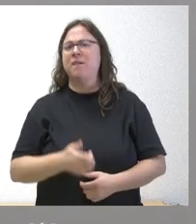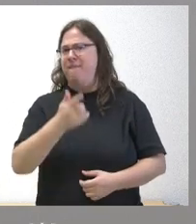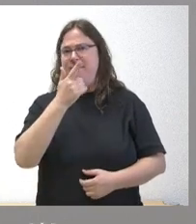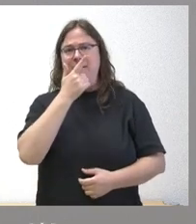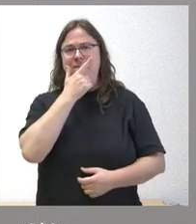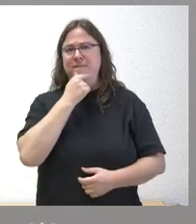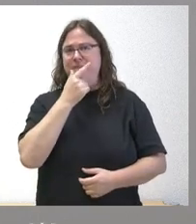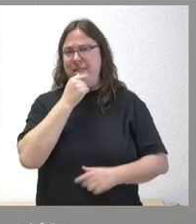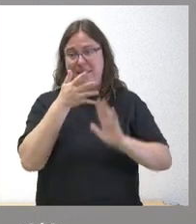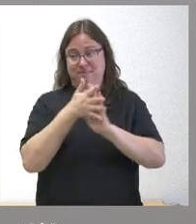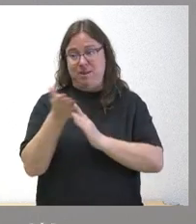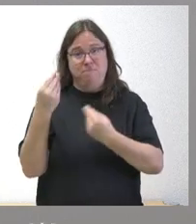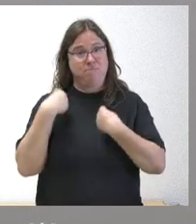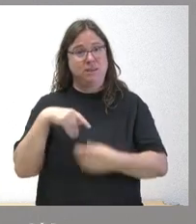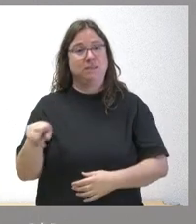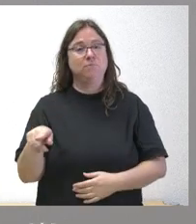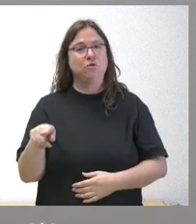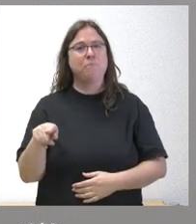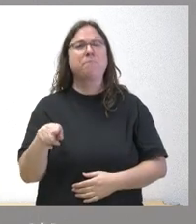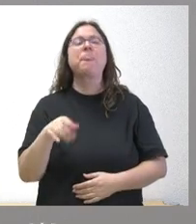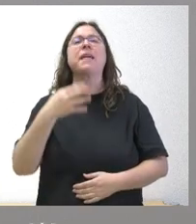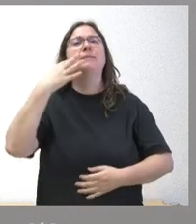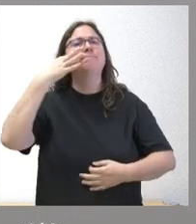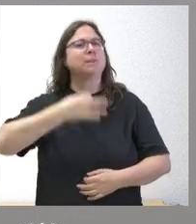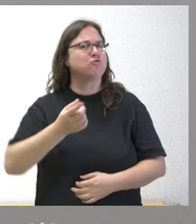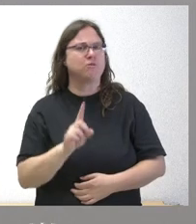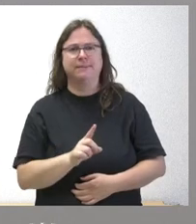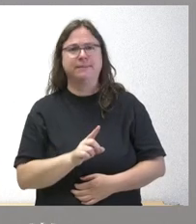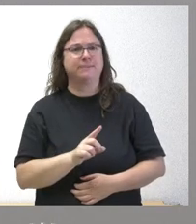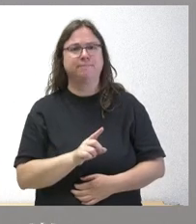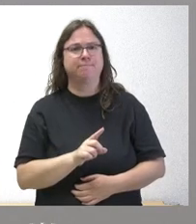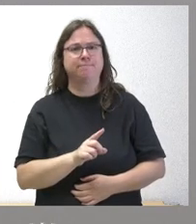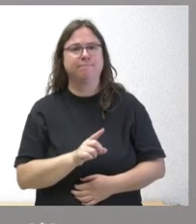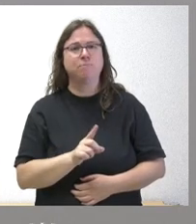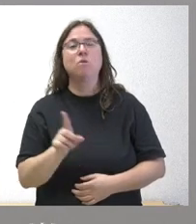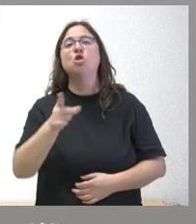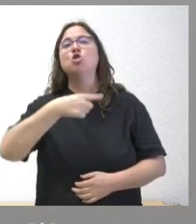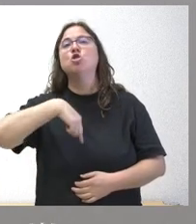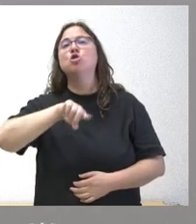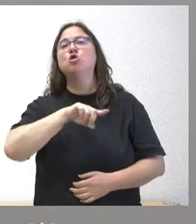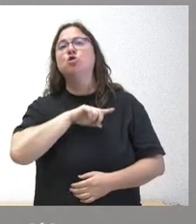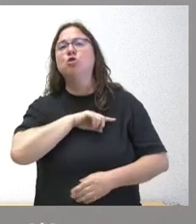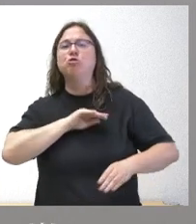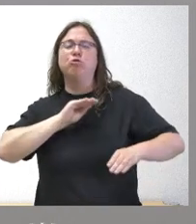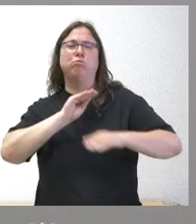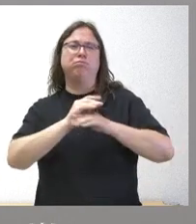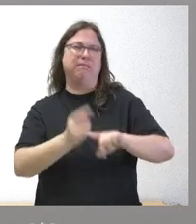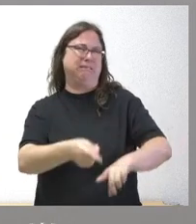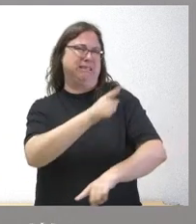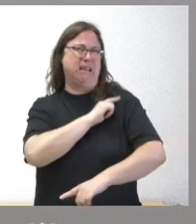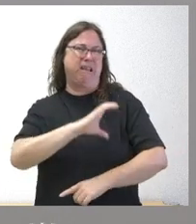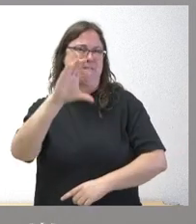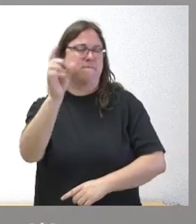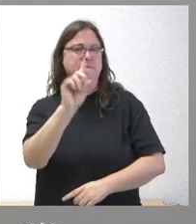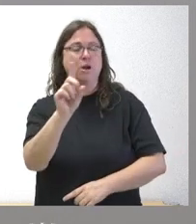explicar que no es cierto que nosotros estemos sobre financiados sino que tenemos una